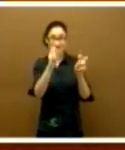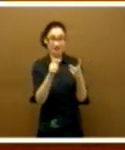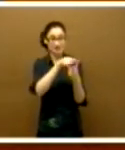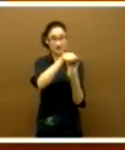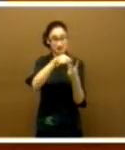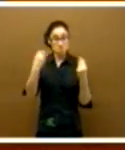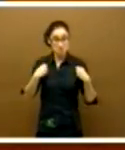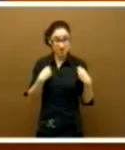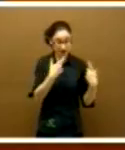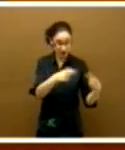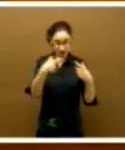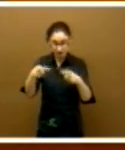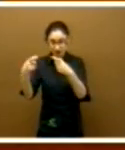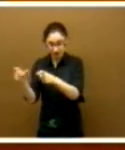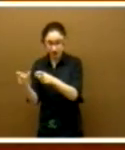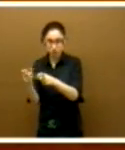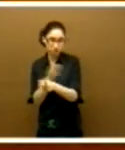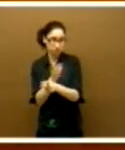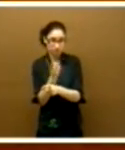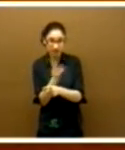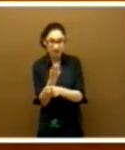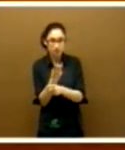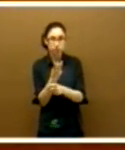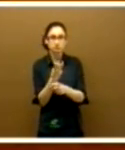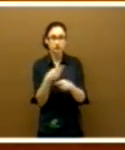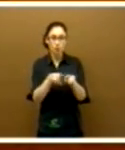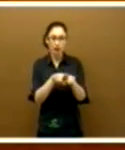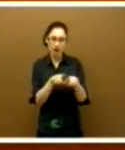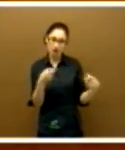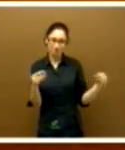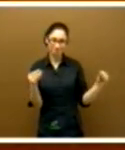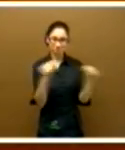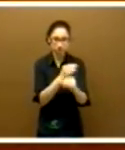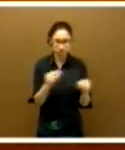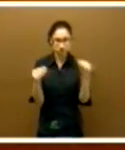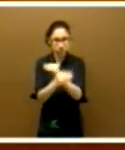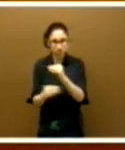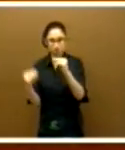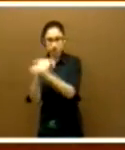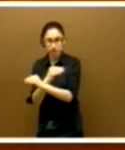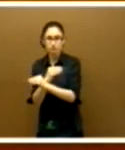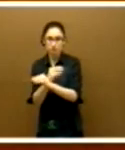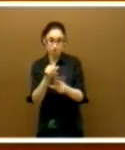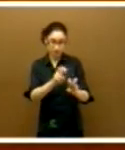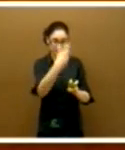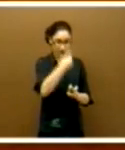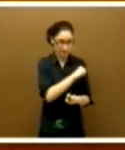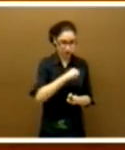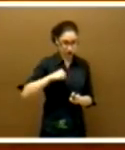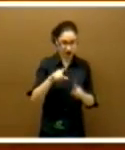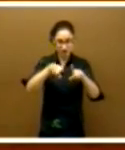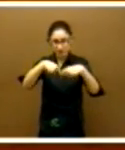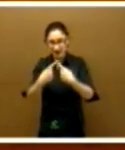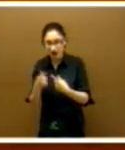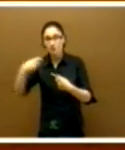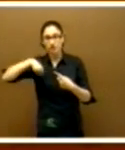vida que se encuentran, en mayor o menor medida, enfrentadas entre sí, la esfera personal, la esfera familiar y la